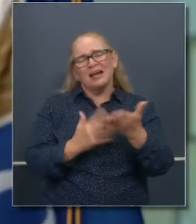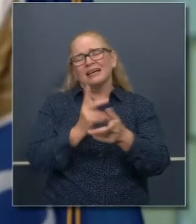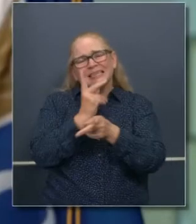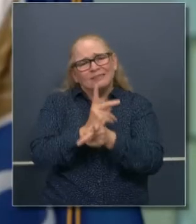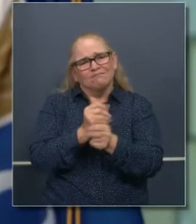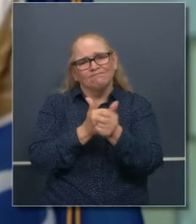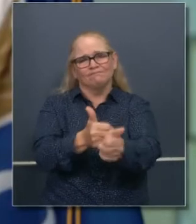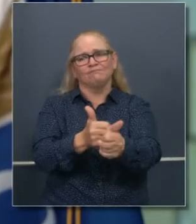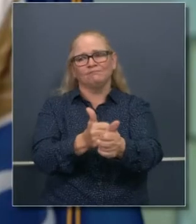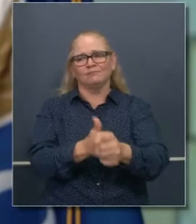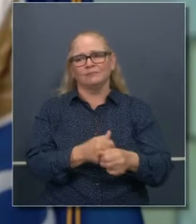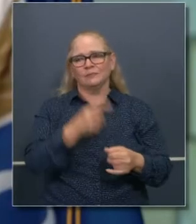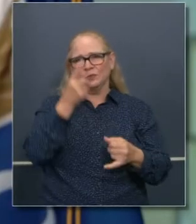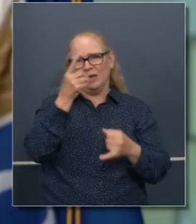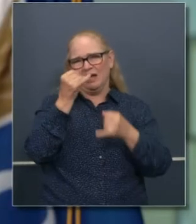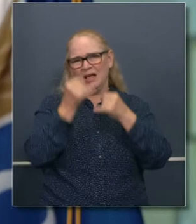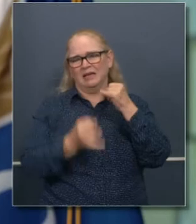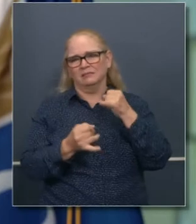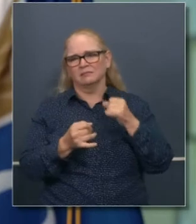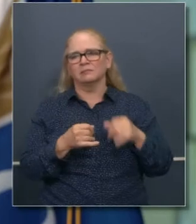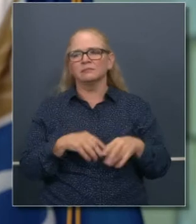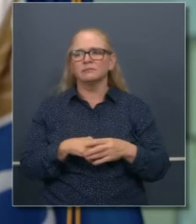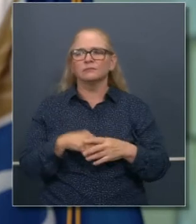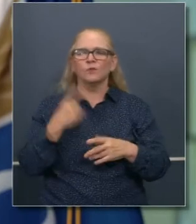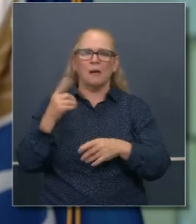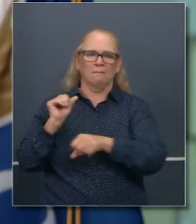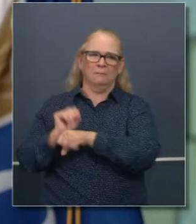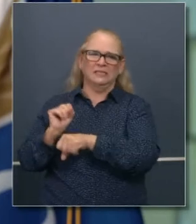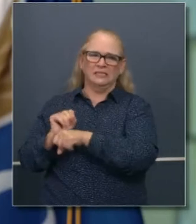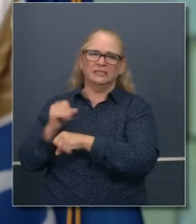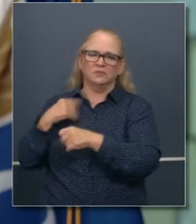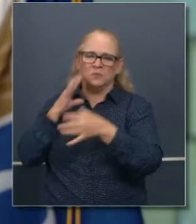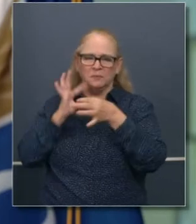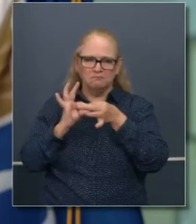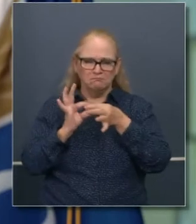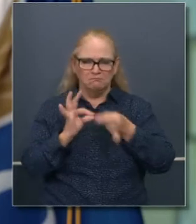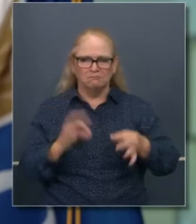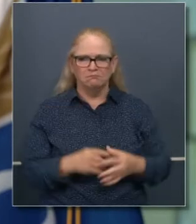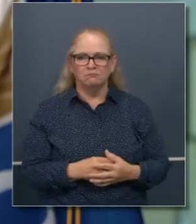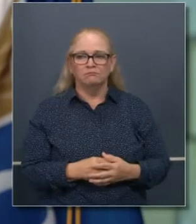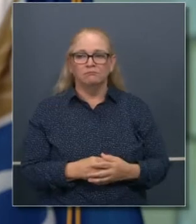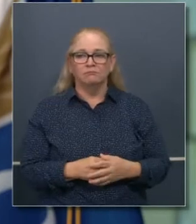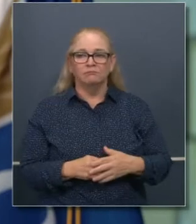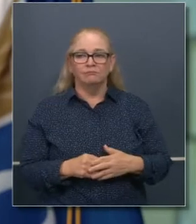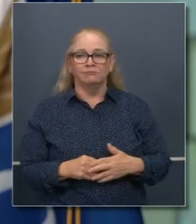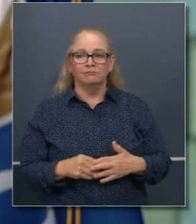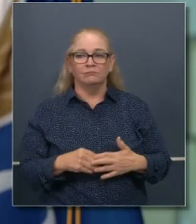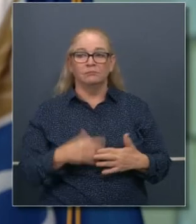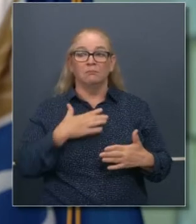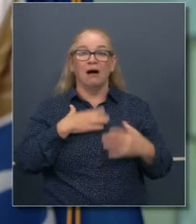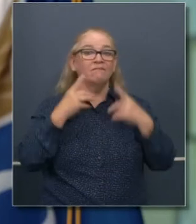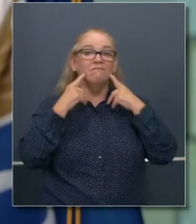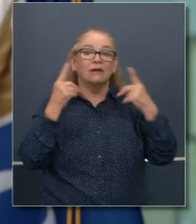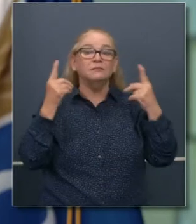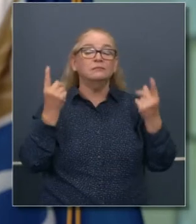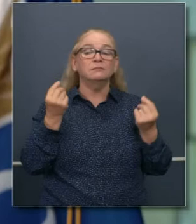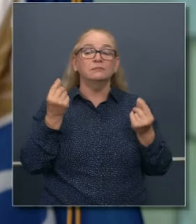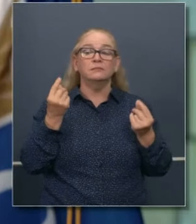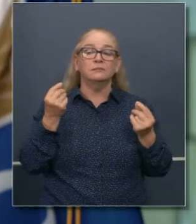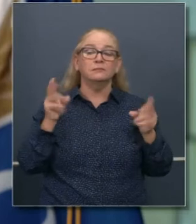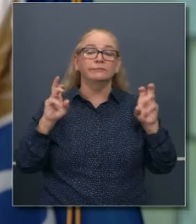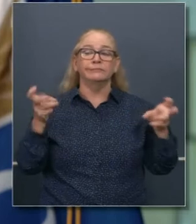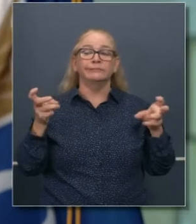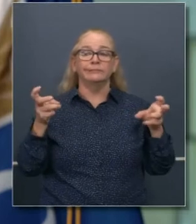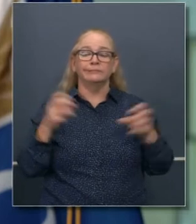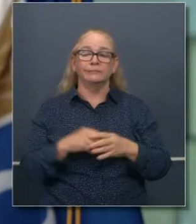Punto final. Ahora quiero decirles un mantra que uso yo y esto es simplemente